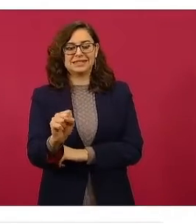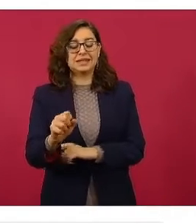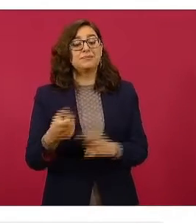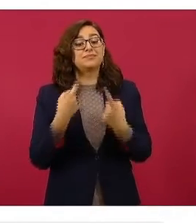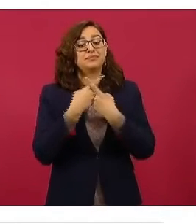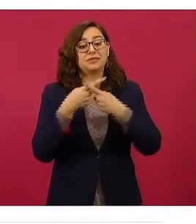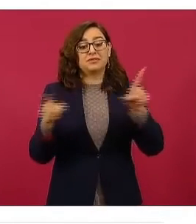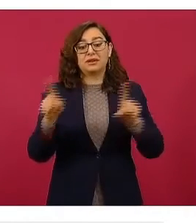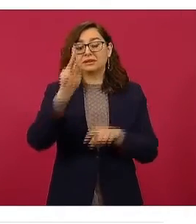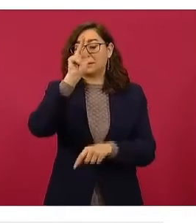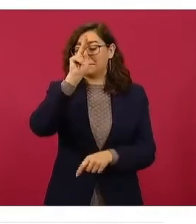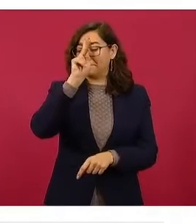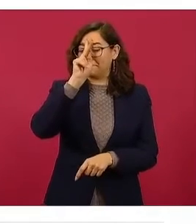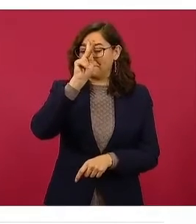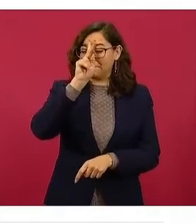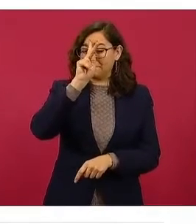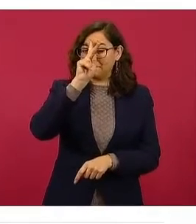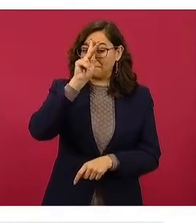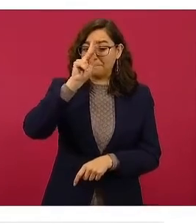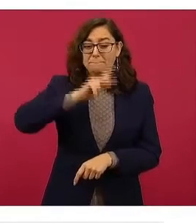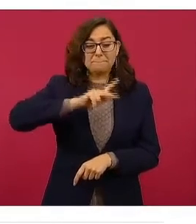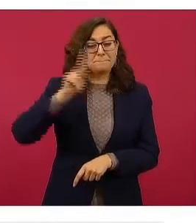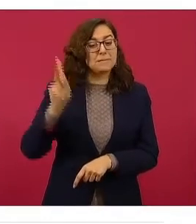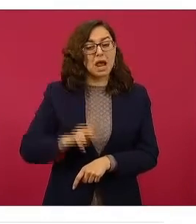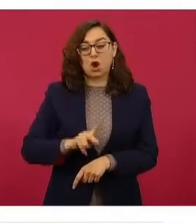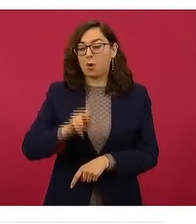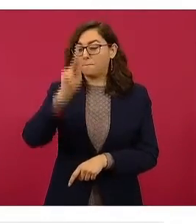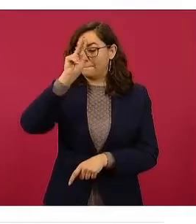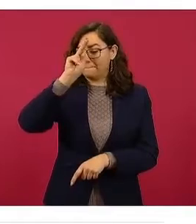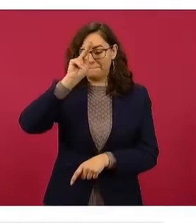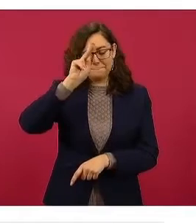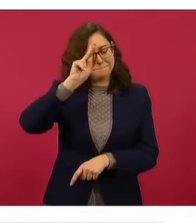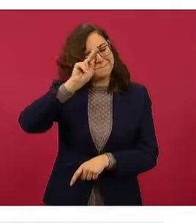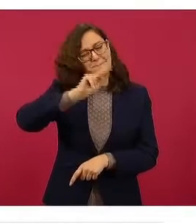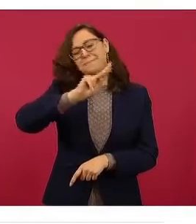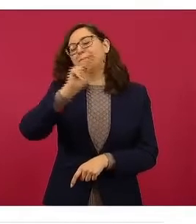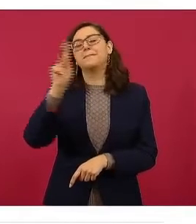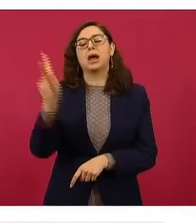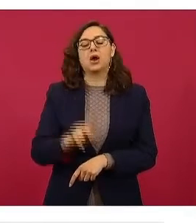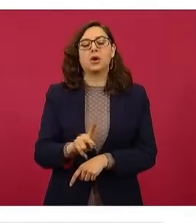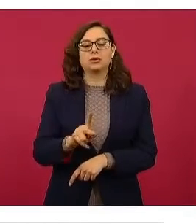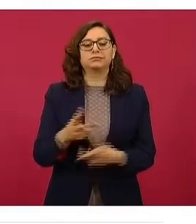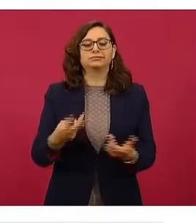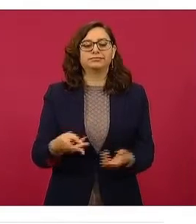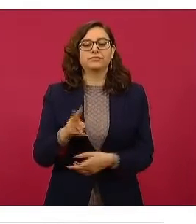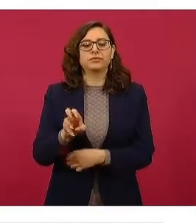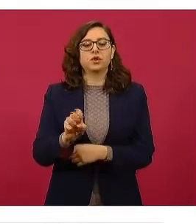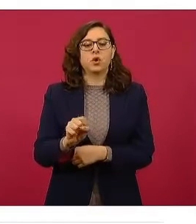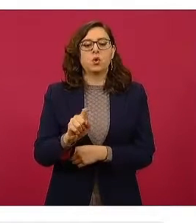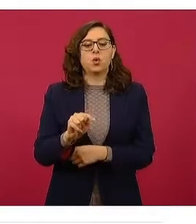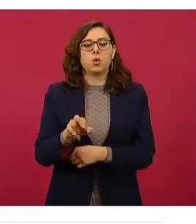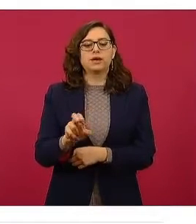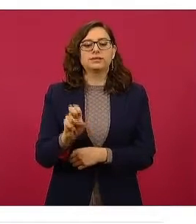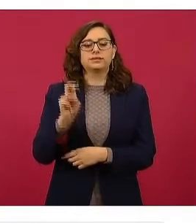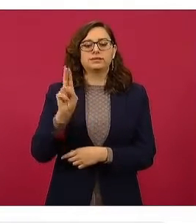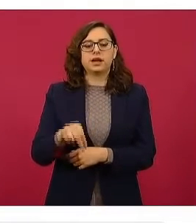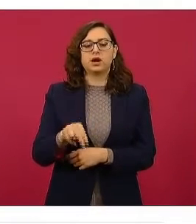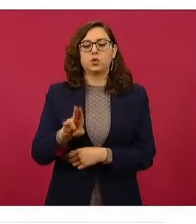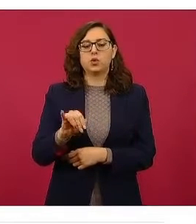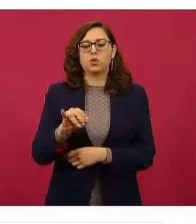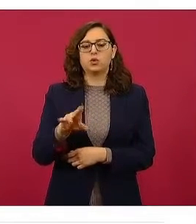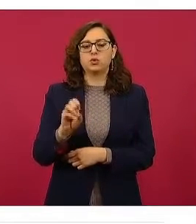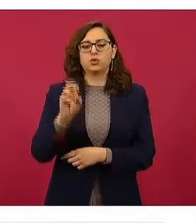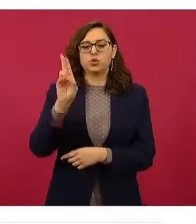peor opción, para que lo tomen en cuenta los paisanos, las paisanas, la peor opción fue Western Union, que dio seis mil